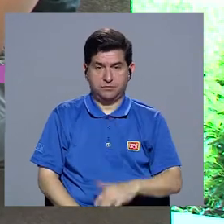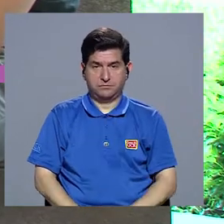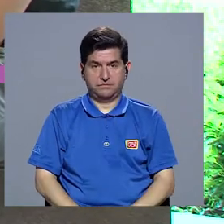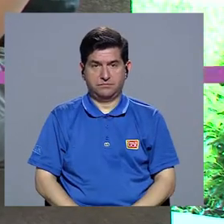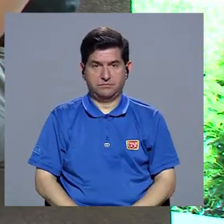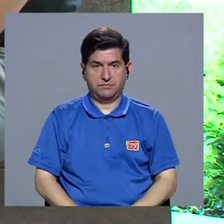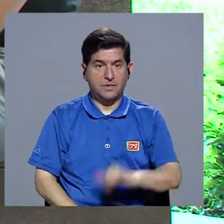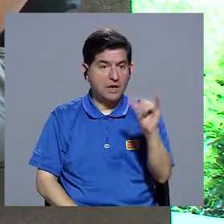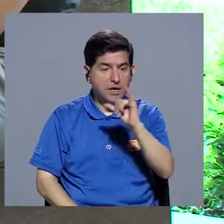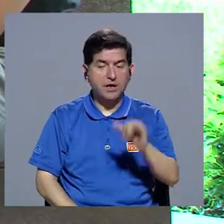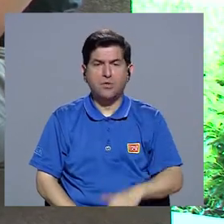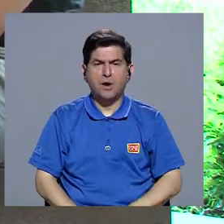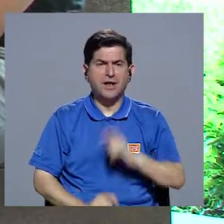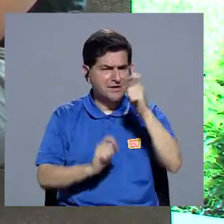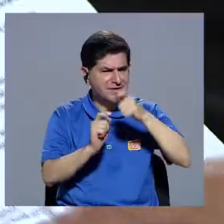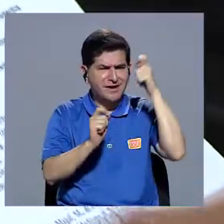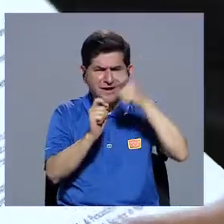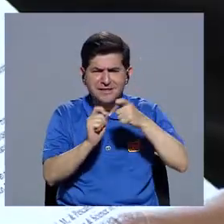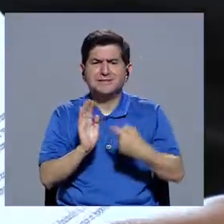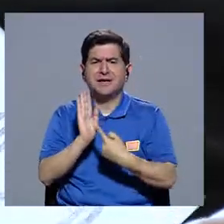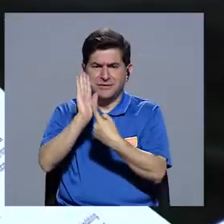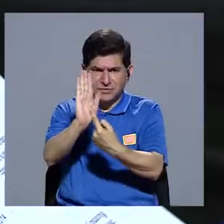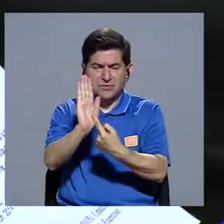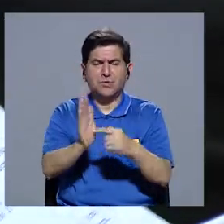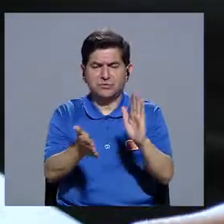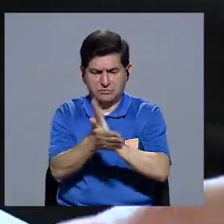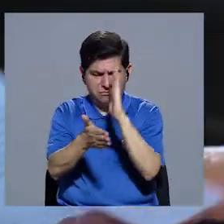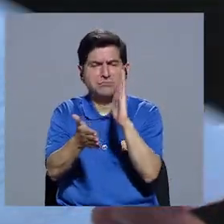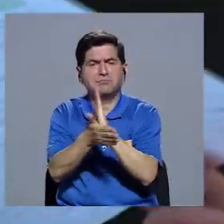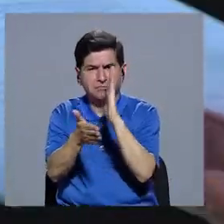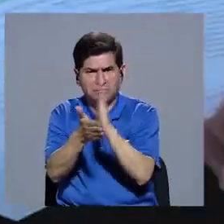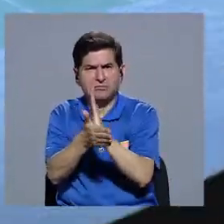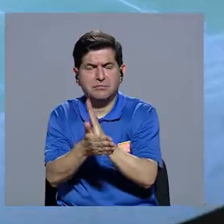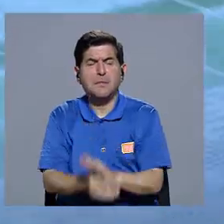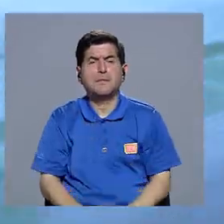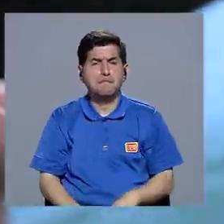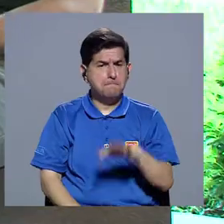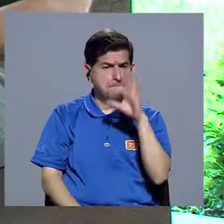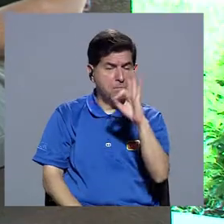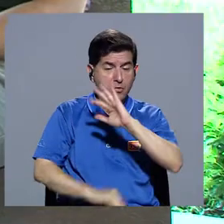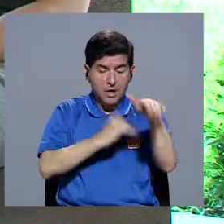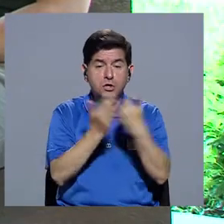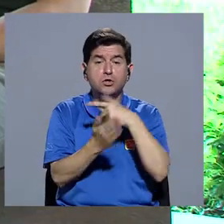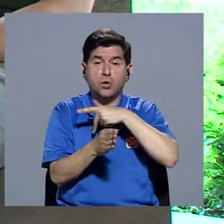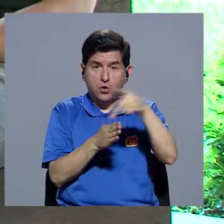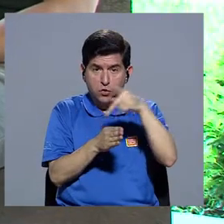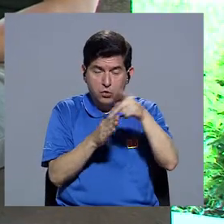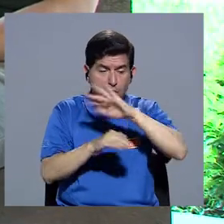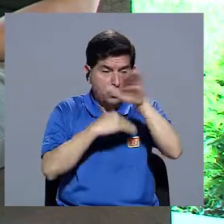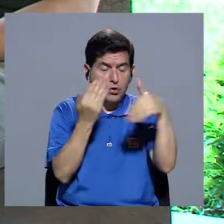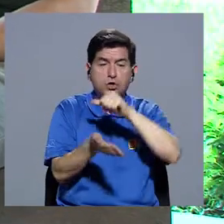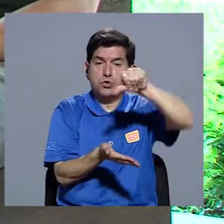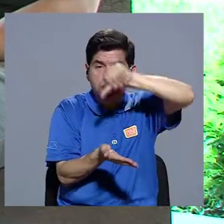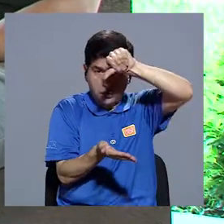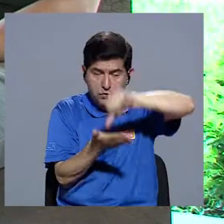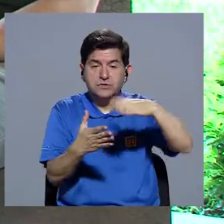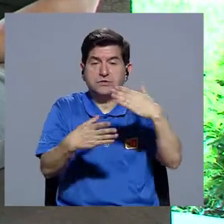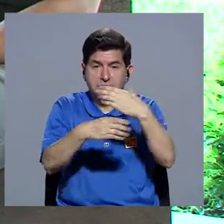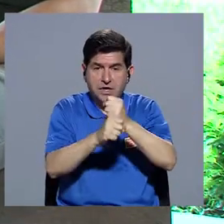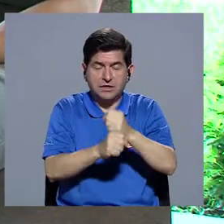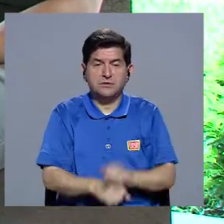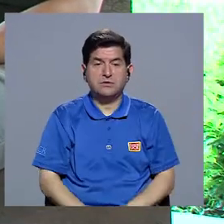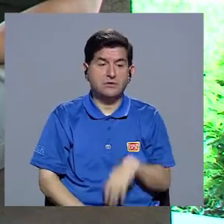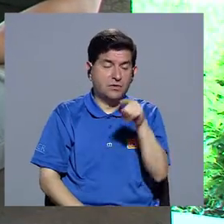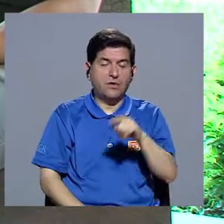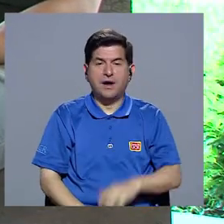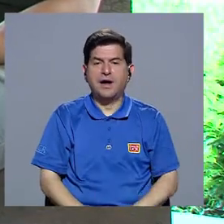Igual, está bien especificado en esta hojita y es algo muy práctico que todo profesional y en todo centro que realice o